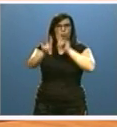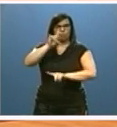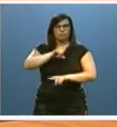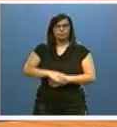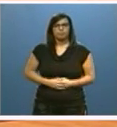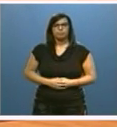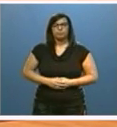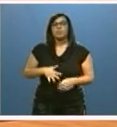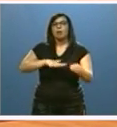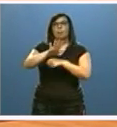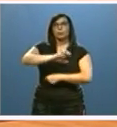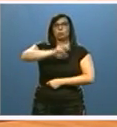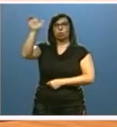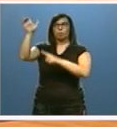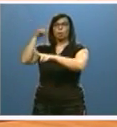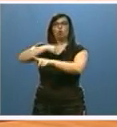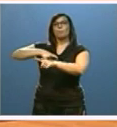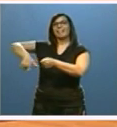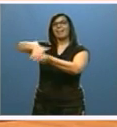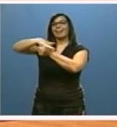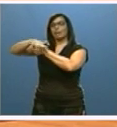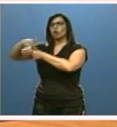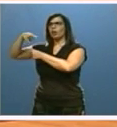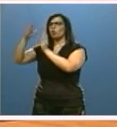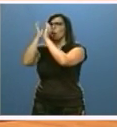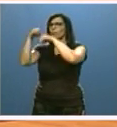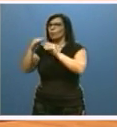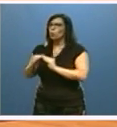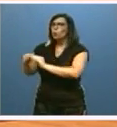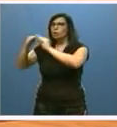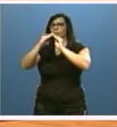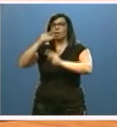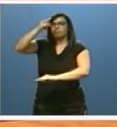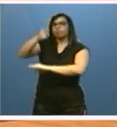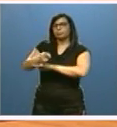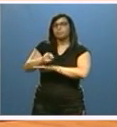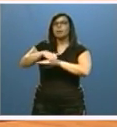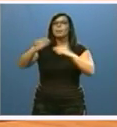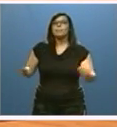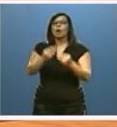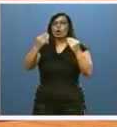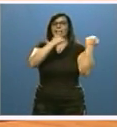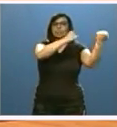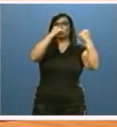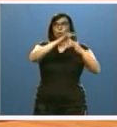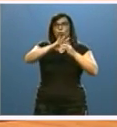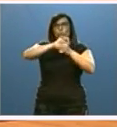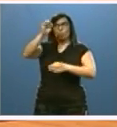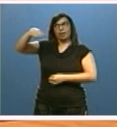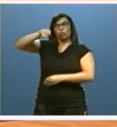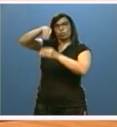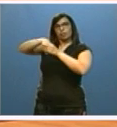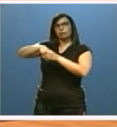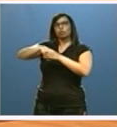En el ámbito europeo, el Comité de las Regiones ha aprobado por unanimidad un dictamen dirigido a mejorar las respuestas de las instituciones de la Unión Europea